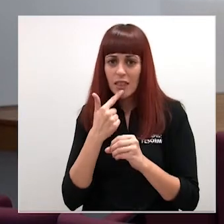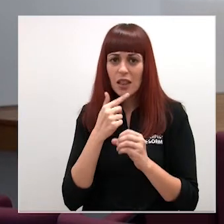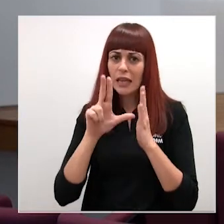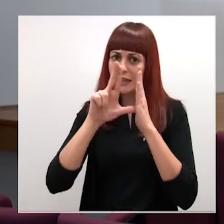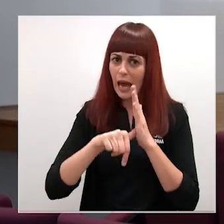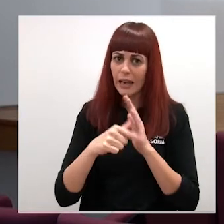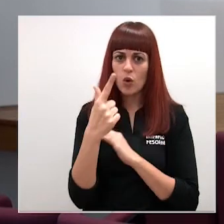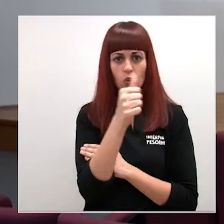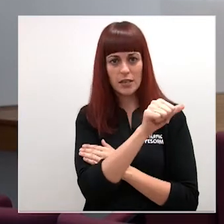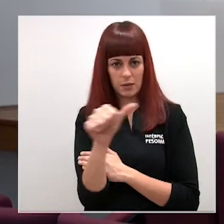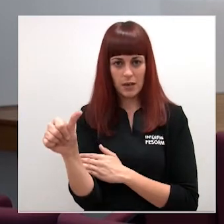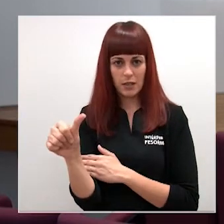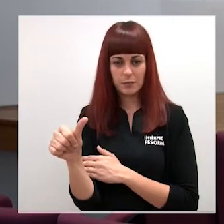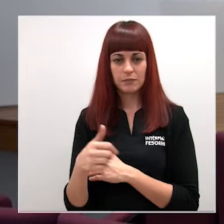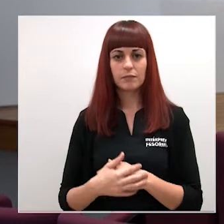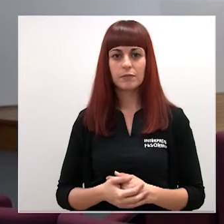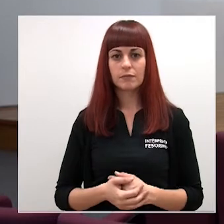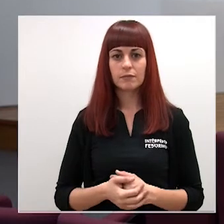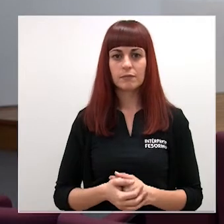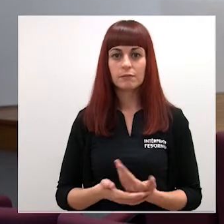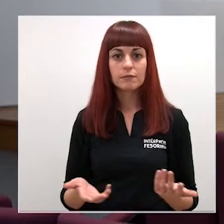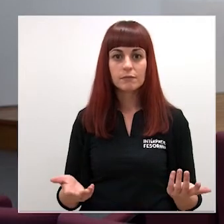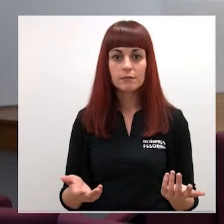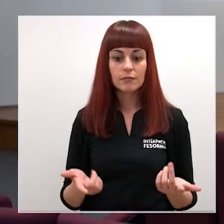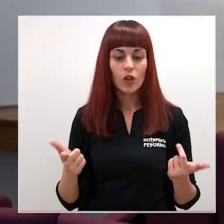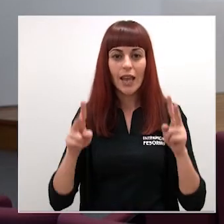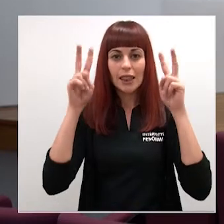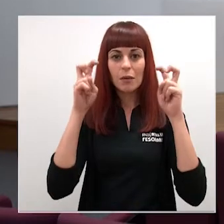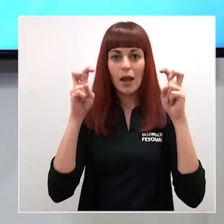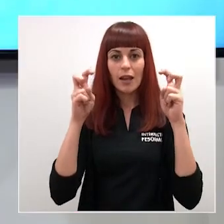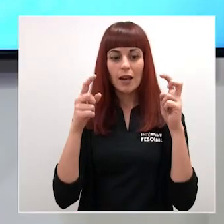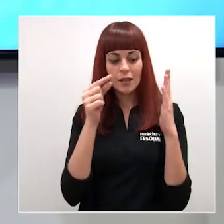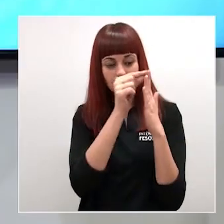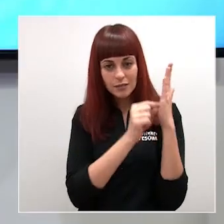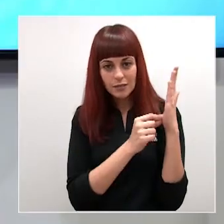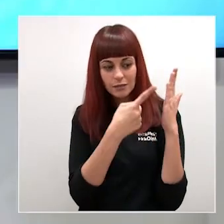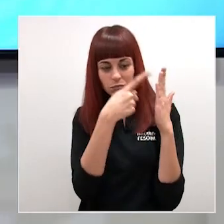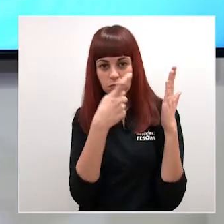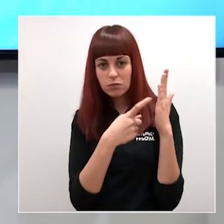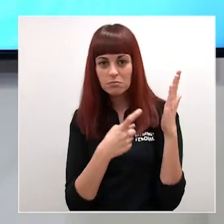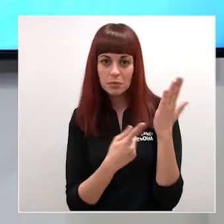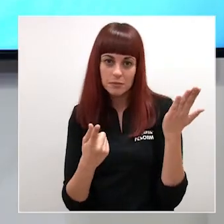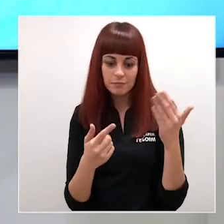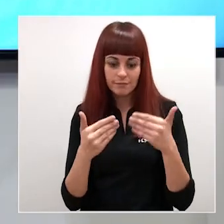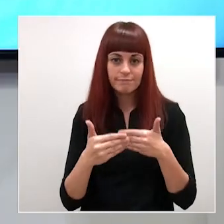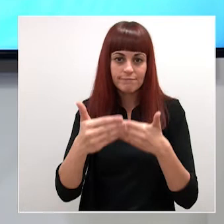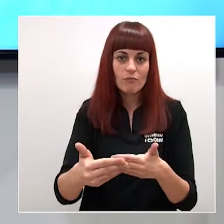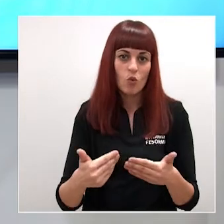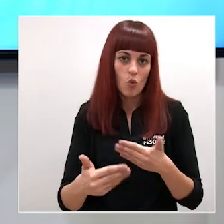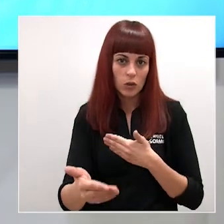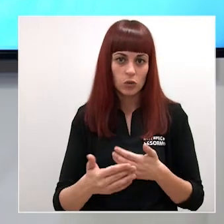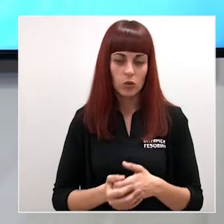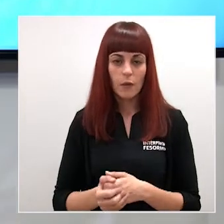una semana esta circunstancia ¿cuánto podría retrasar el levantamiento de las restricciones? Bueno yo creo que ya se han separado se han separado